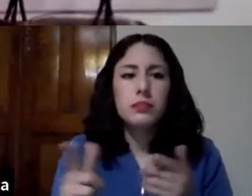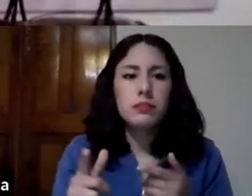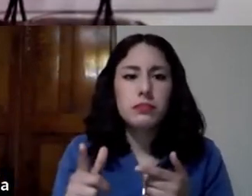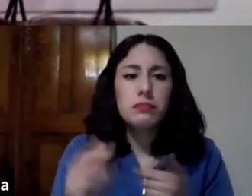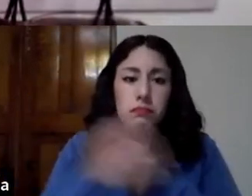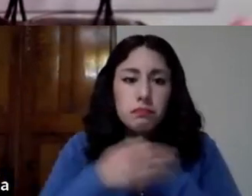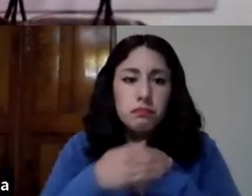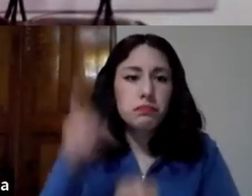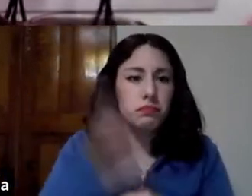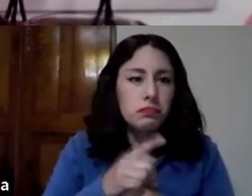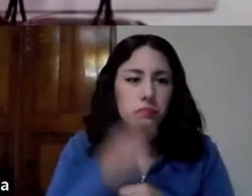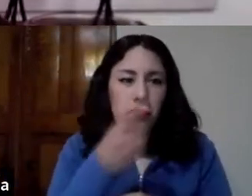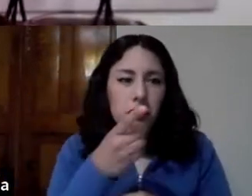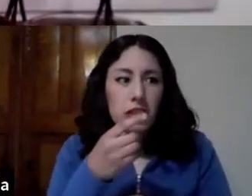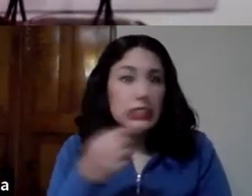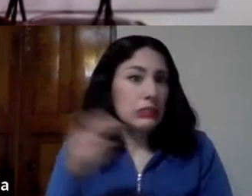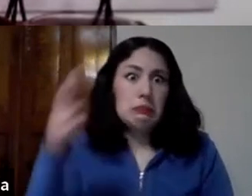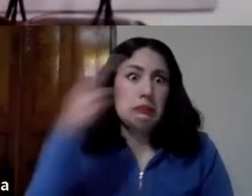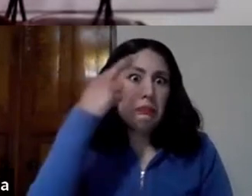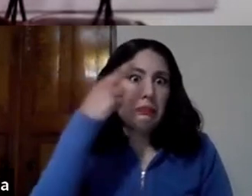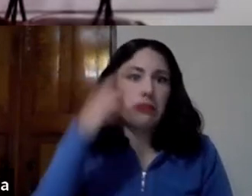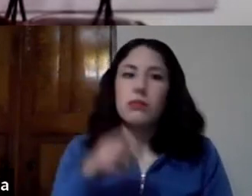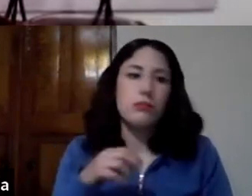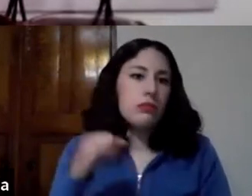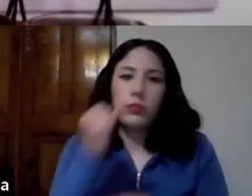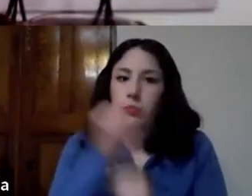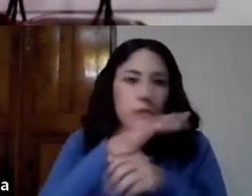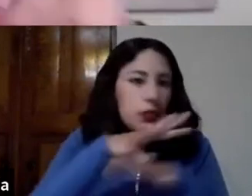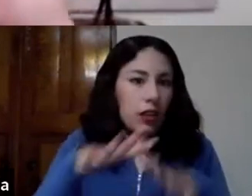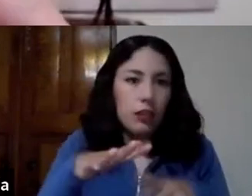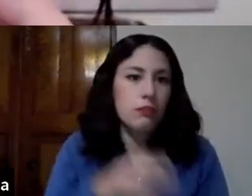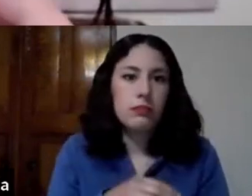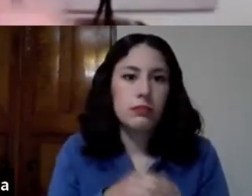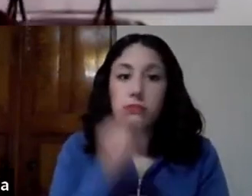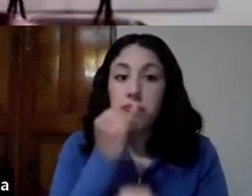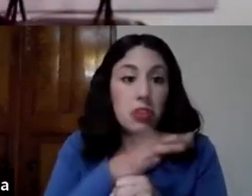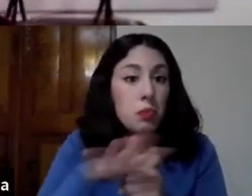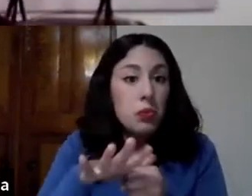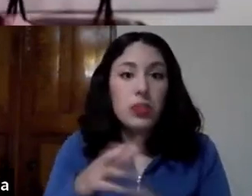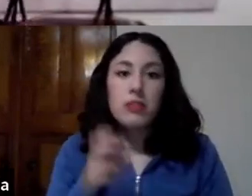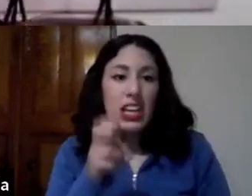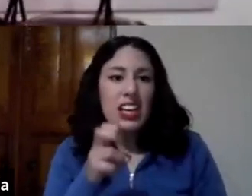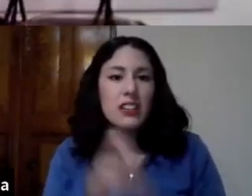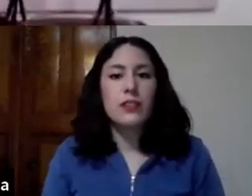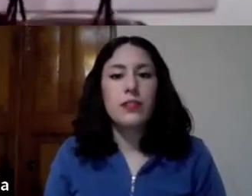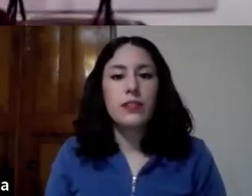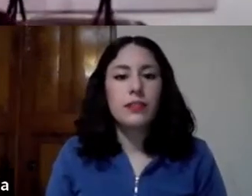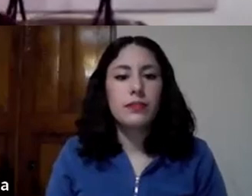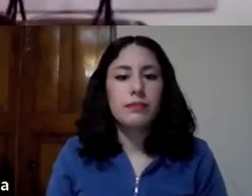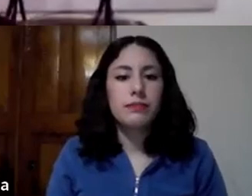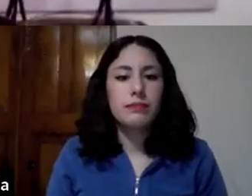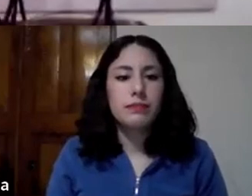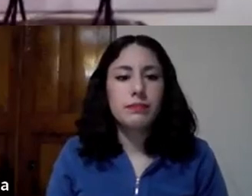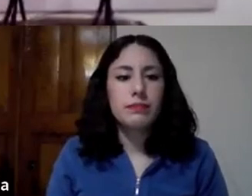pues es casi imposible después de esa locura y luego además después de hacer eso pues